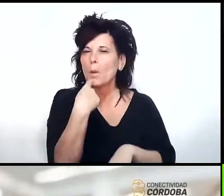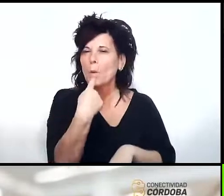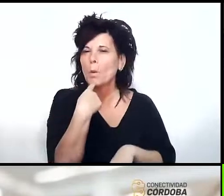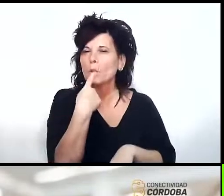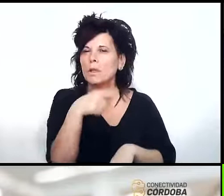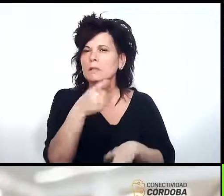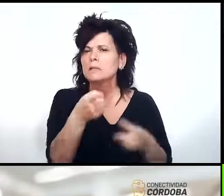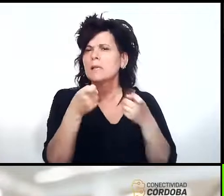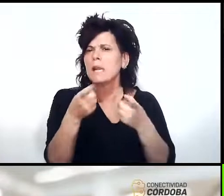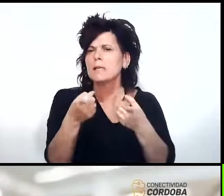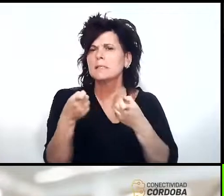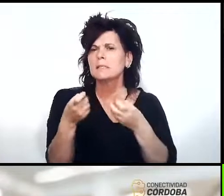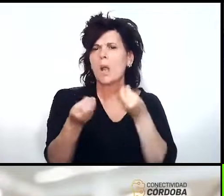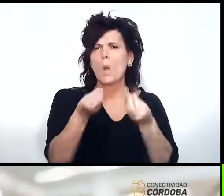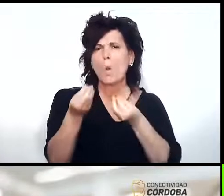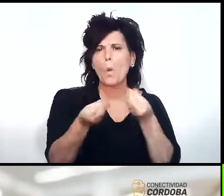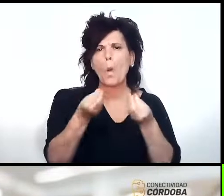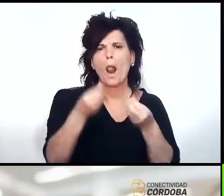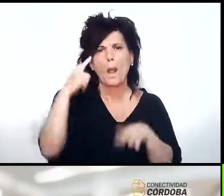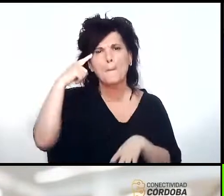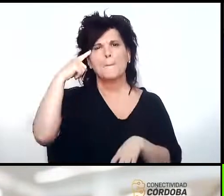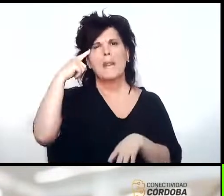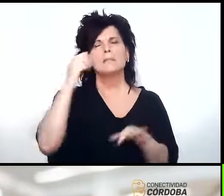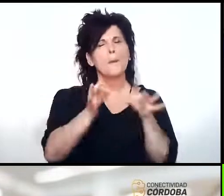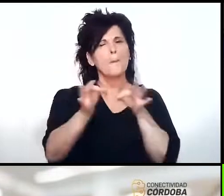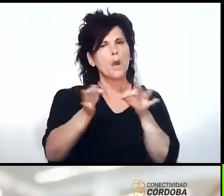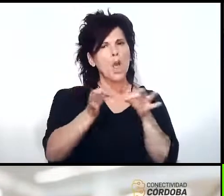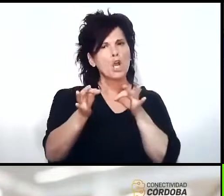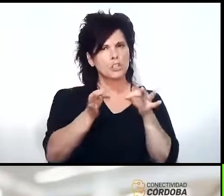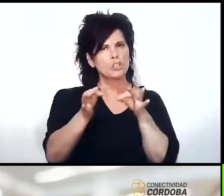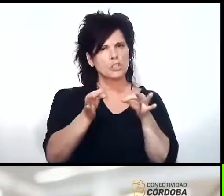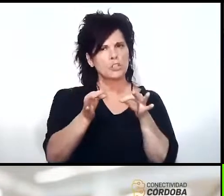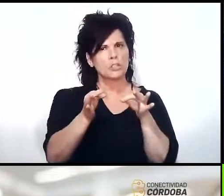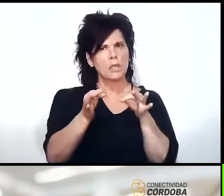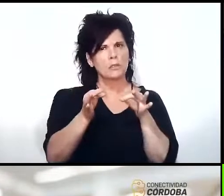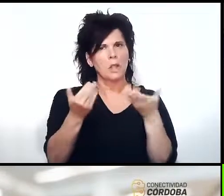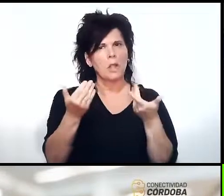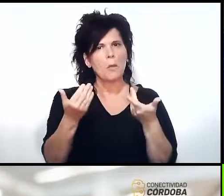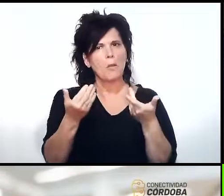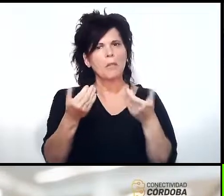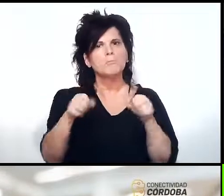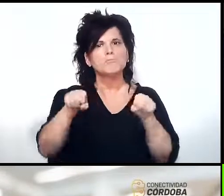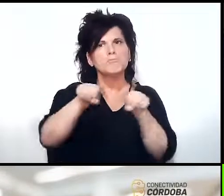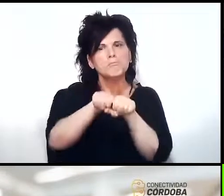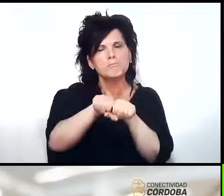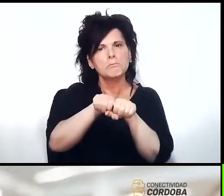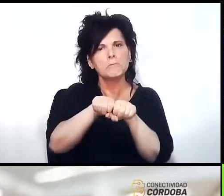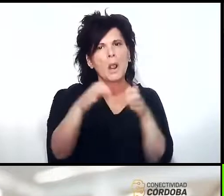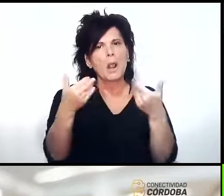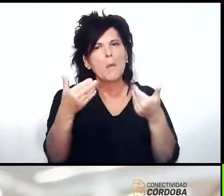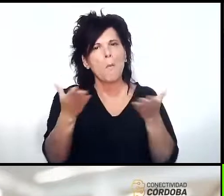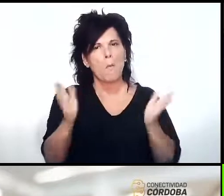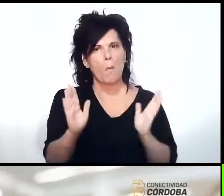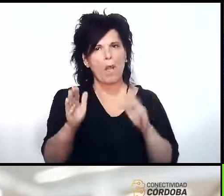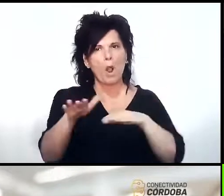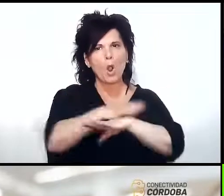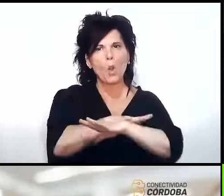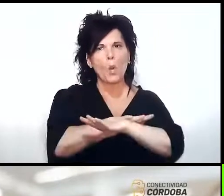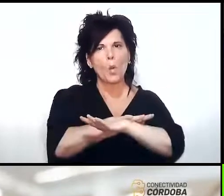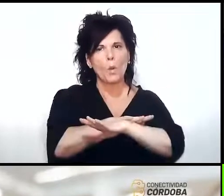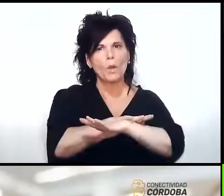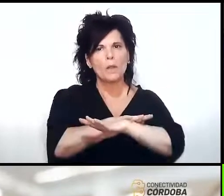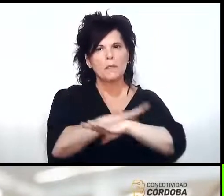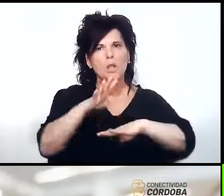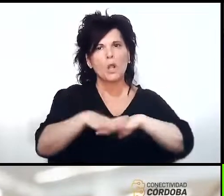verticales y si se están pensando proyectos que pudieran de conectividad que pudieran cubrirse con redes de IoT de